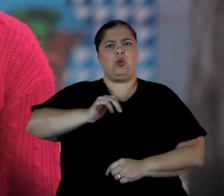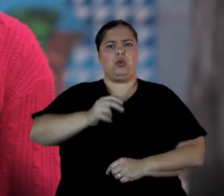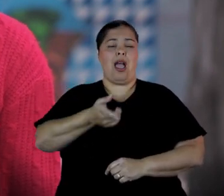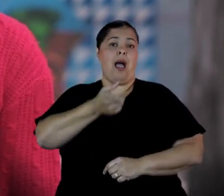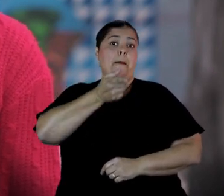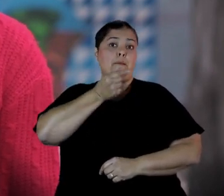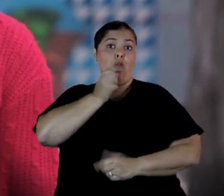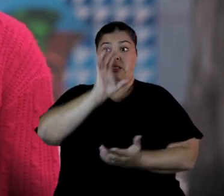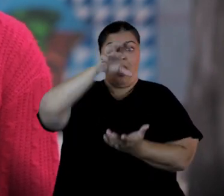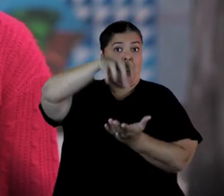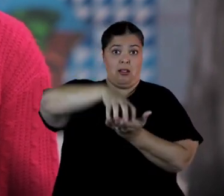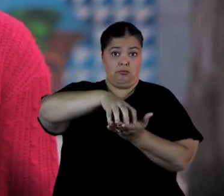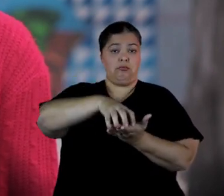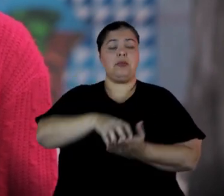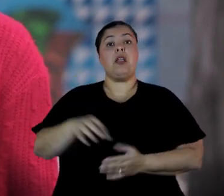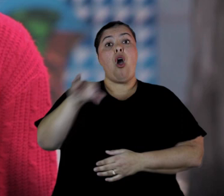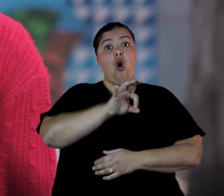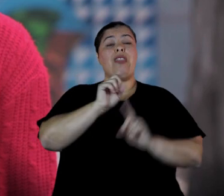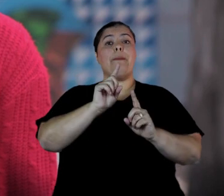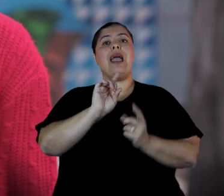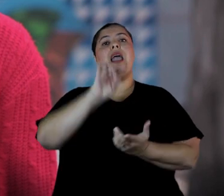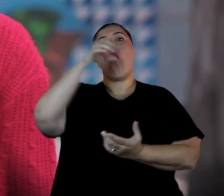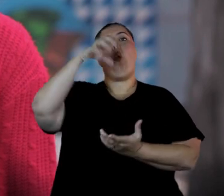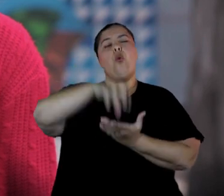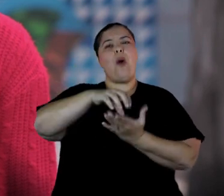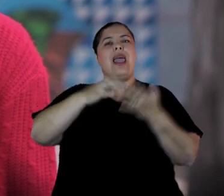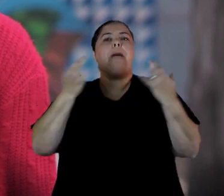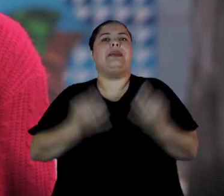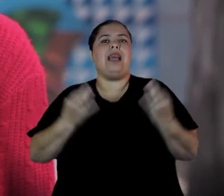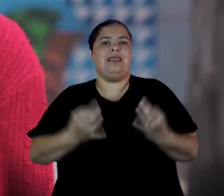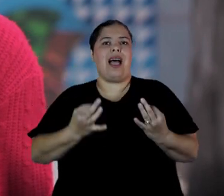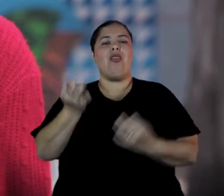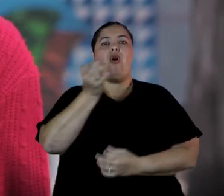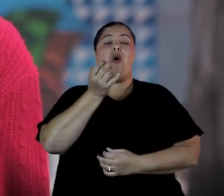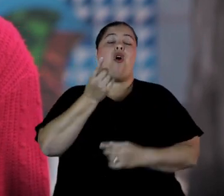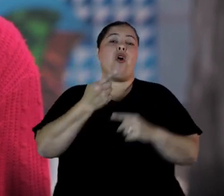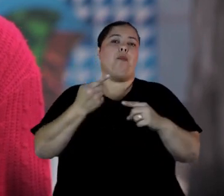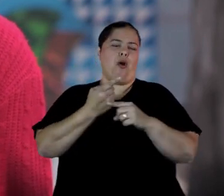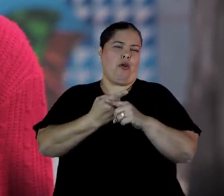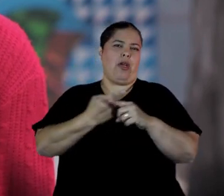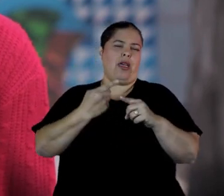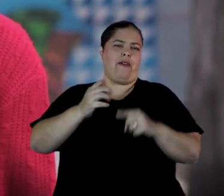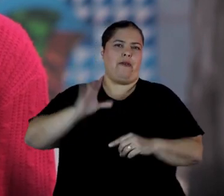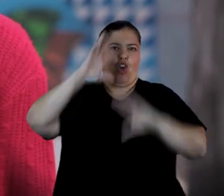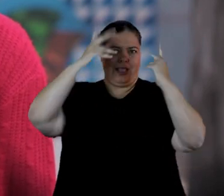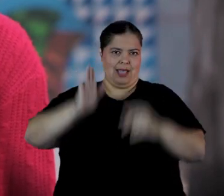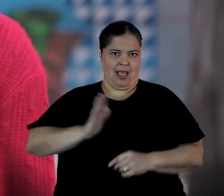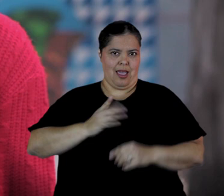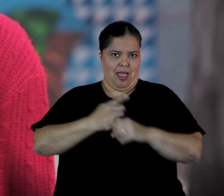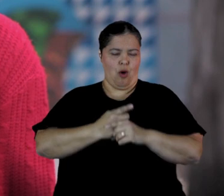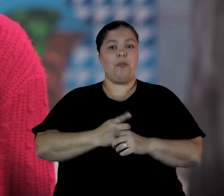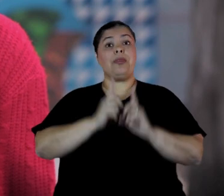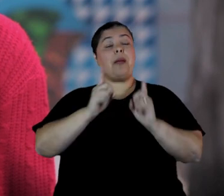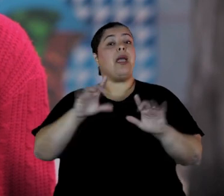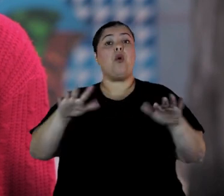denuncia o la unidad especializada de violencia de género. La denuncia genera medidas. Lo primero son las medidas cautelares de